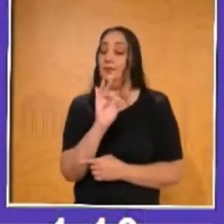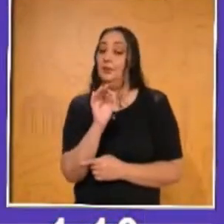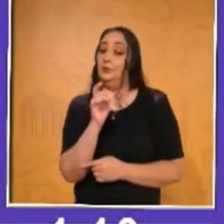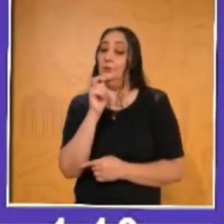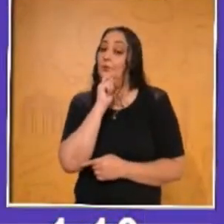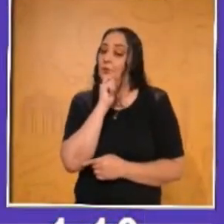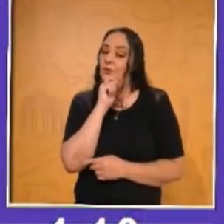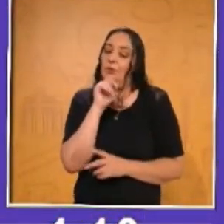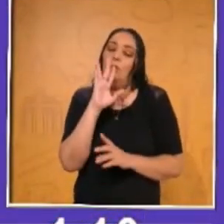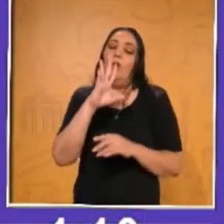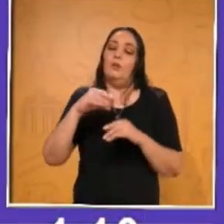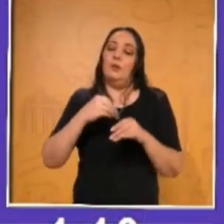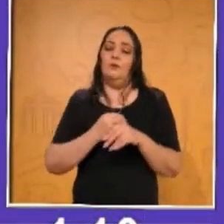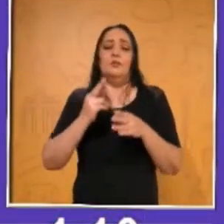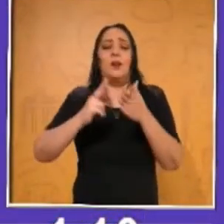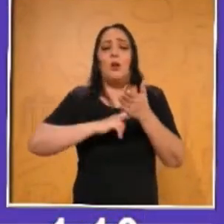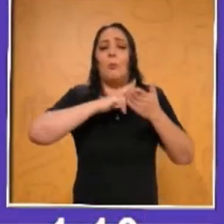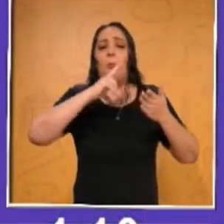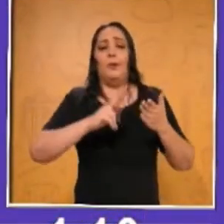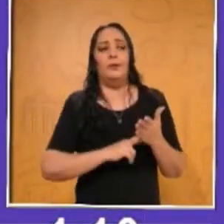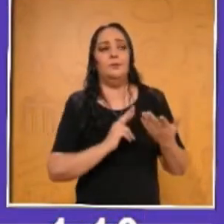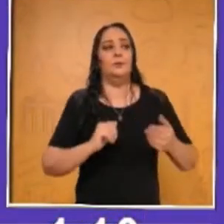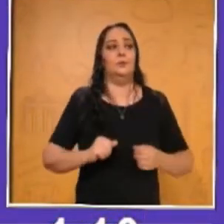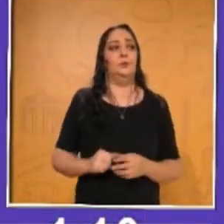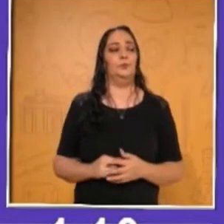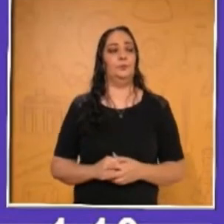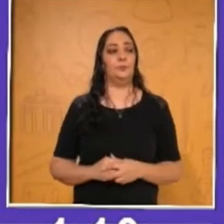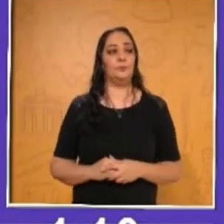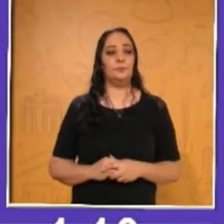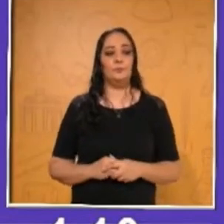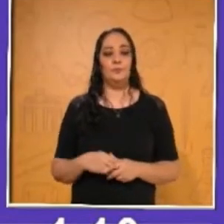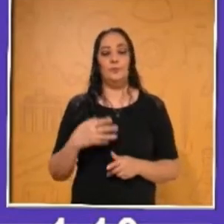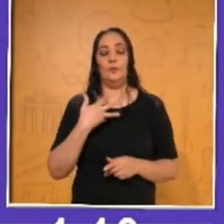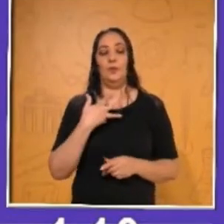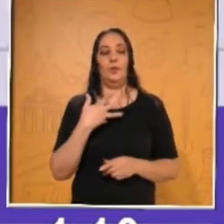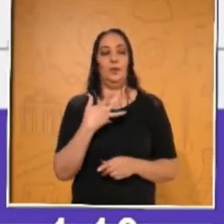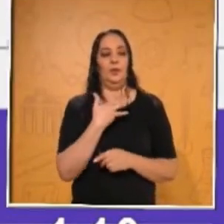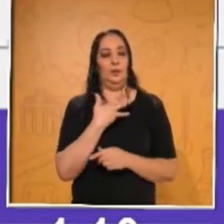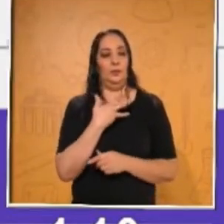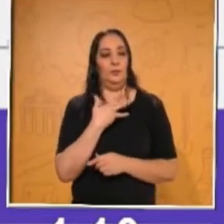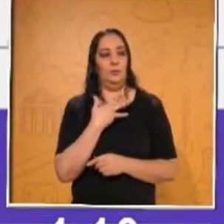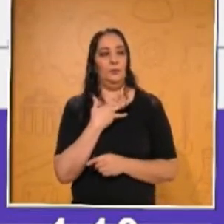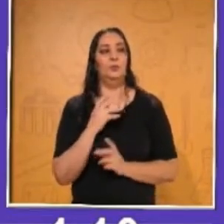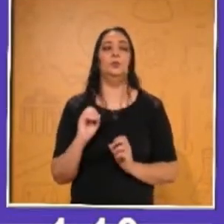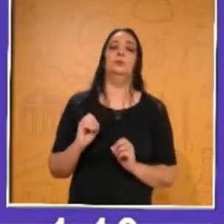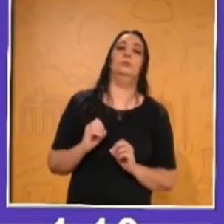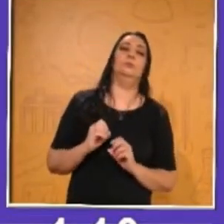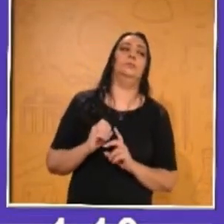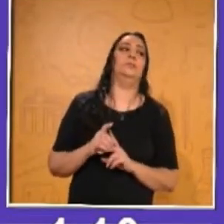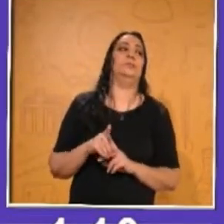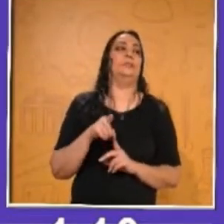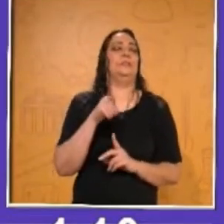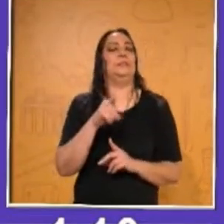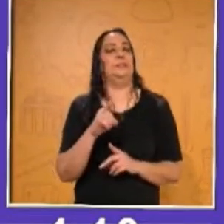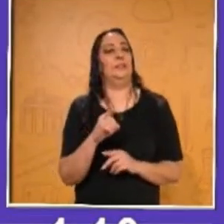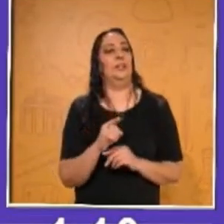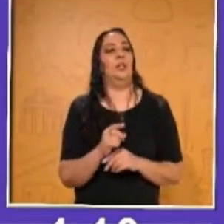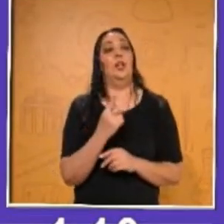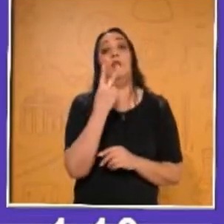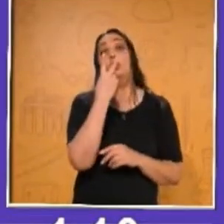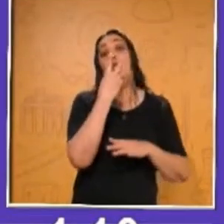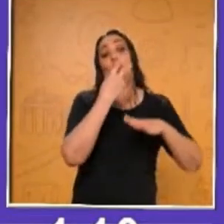a realizarla aquí, maestra. Claro que sí. Tenemos aquí las fracciones dos